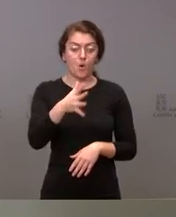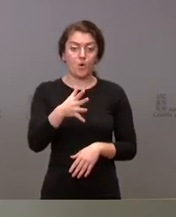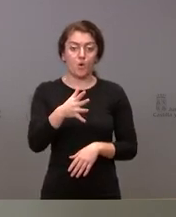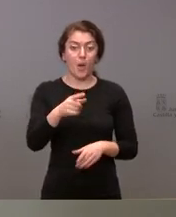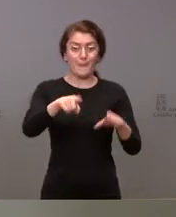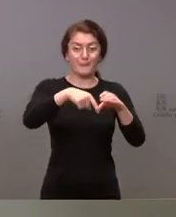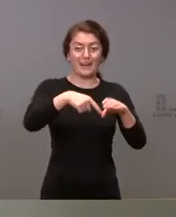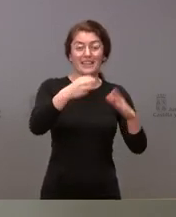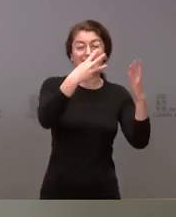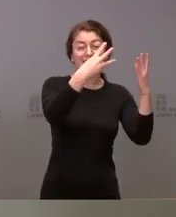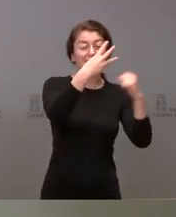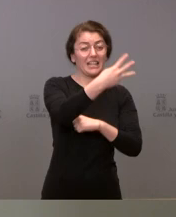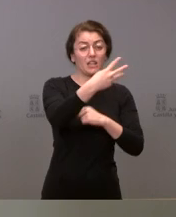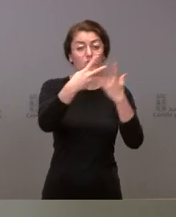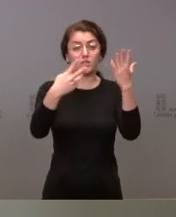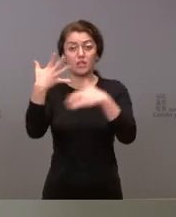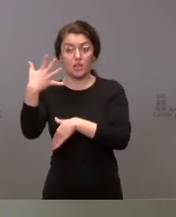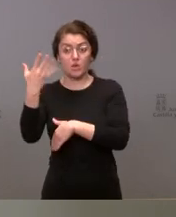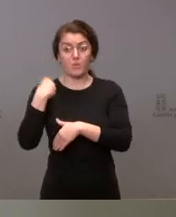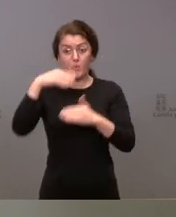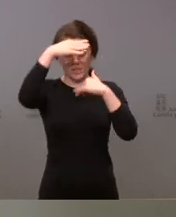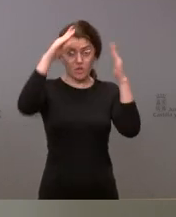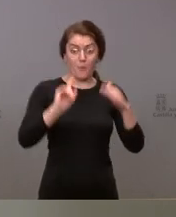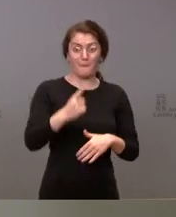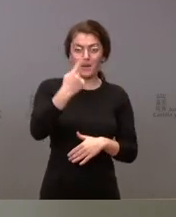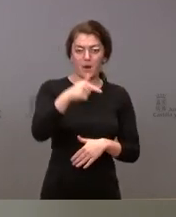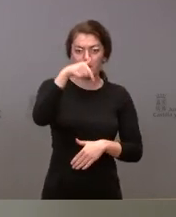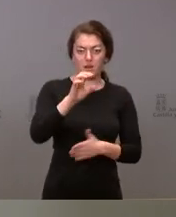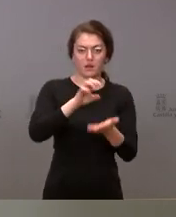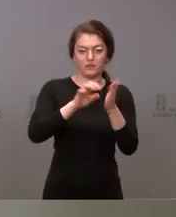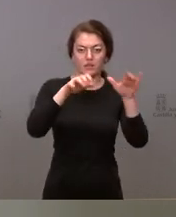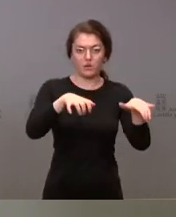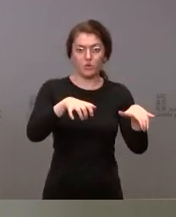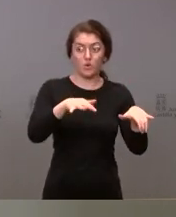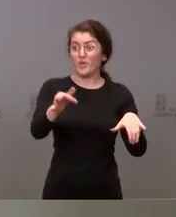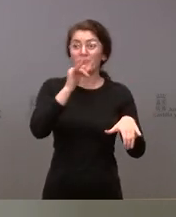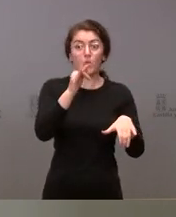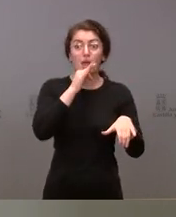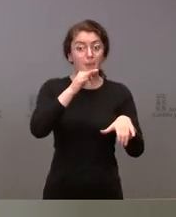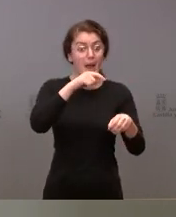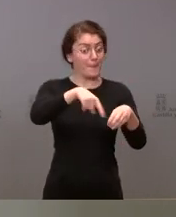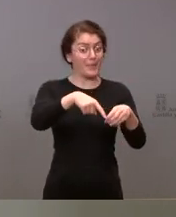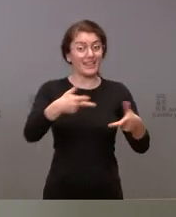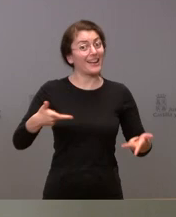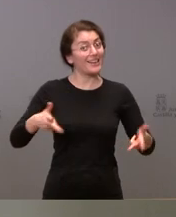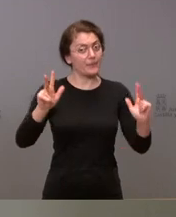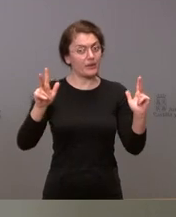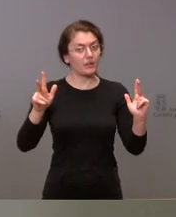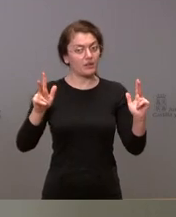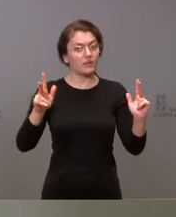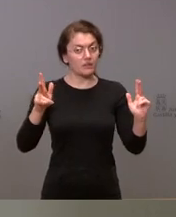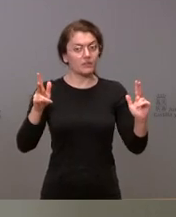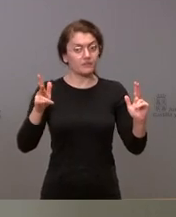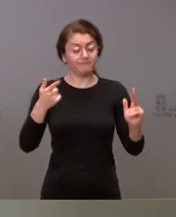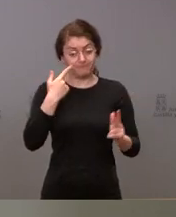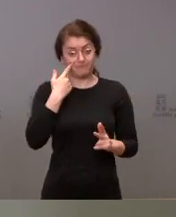plazas de atención primaria en Castilla y León las que se encuentran sin ocupar en este momento y evidentemente lo que